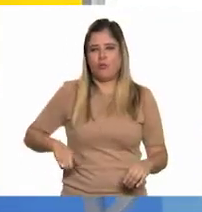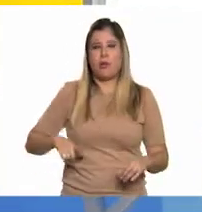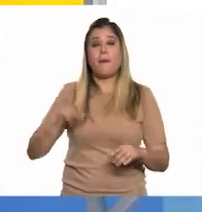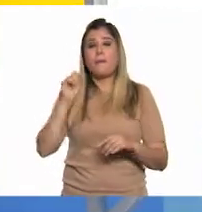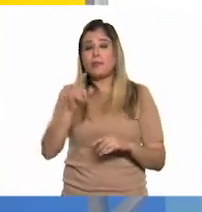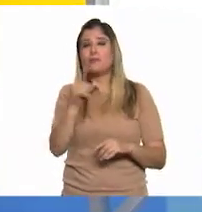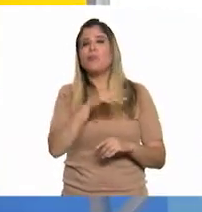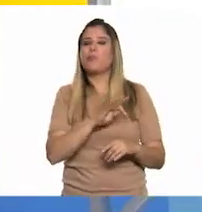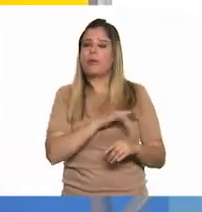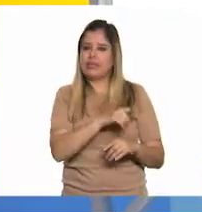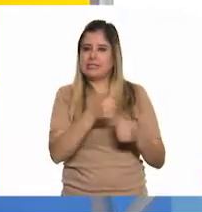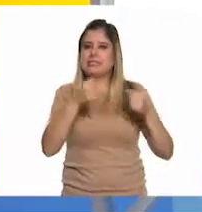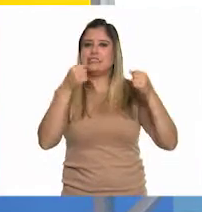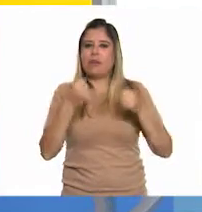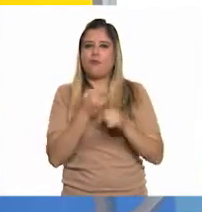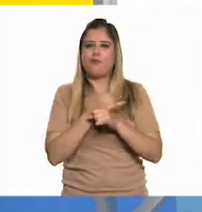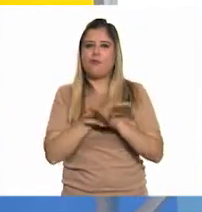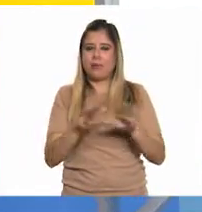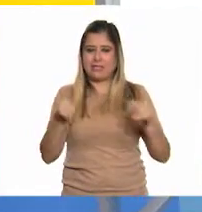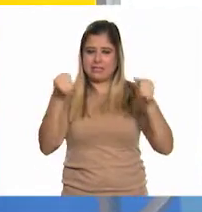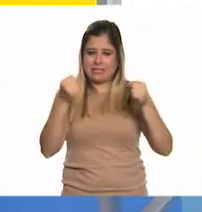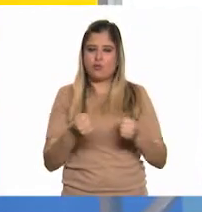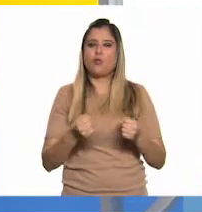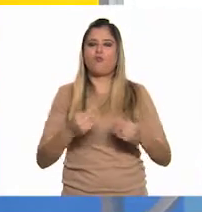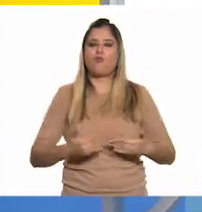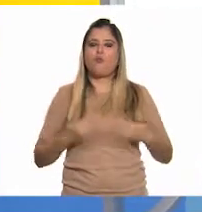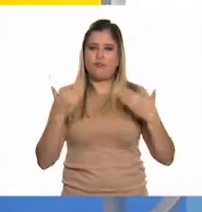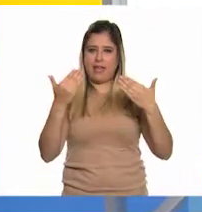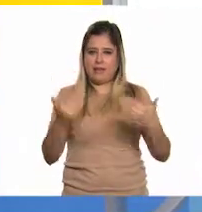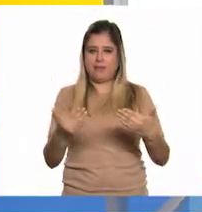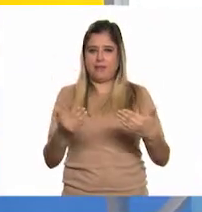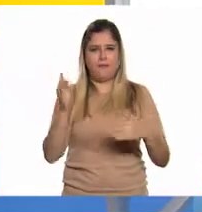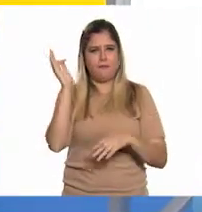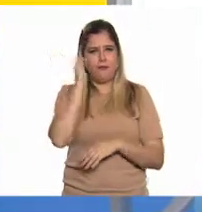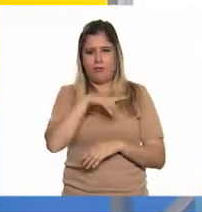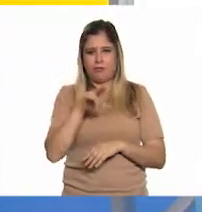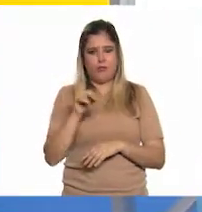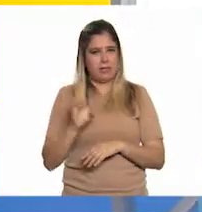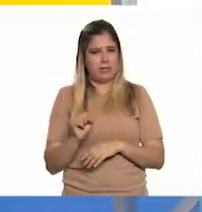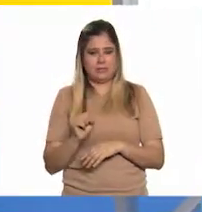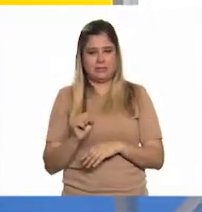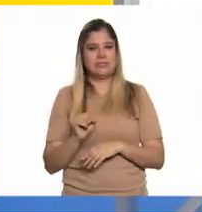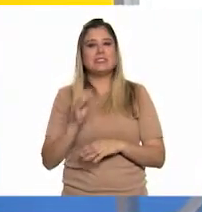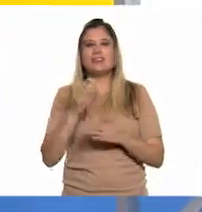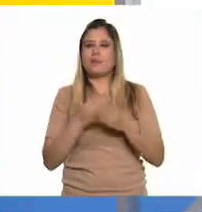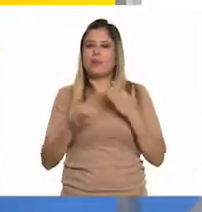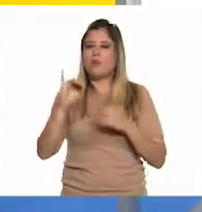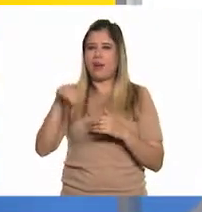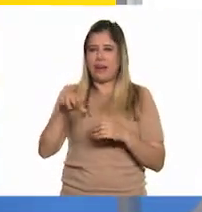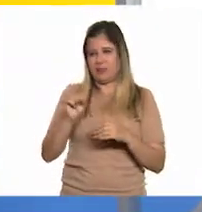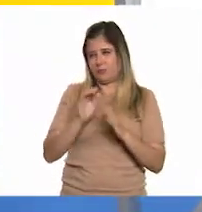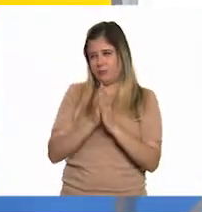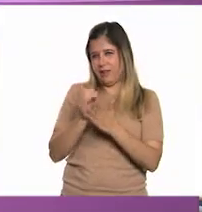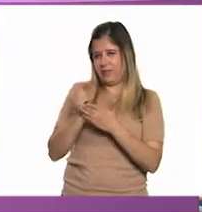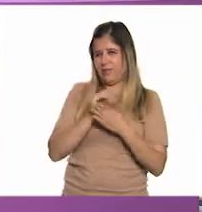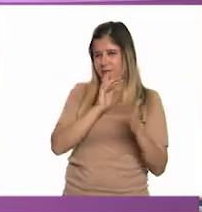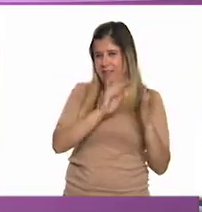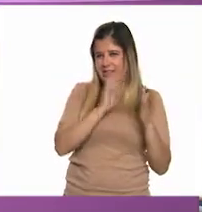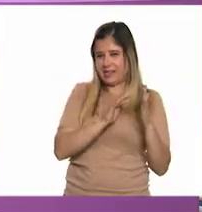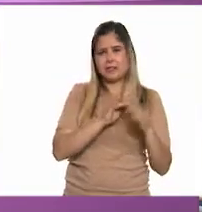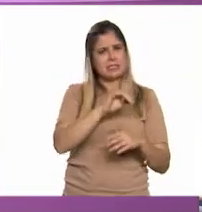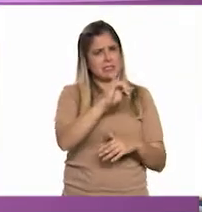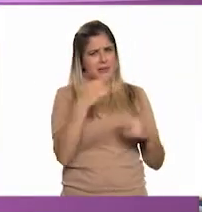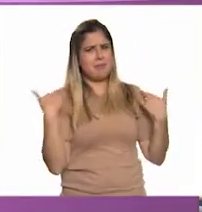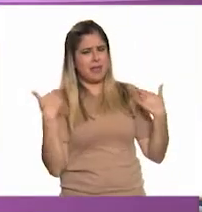podemos suponer que se trata de información válida y confiable. Juan Carlos, ¿me puedes ayudar a dar lectura, por favor? Claro que sí,